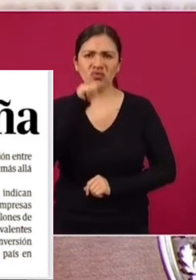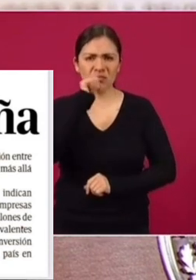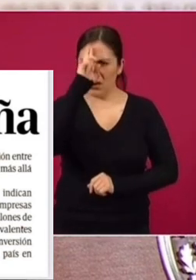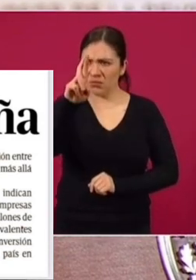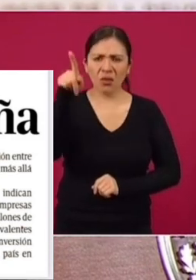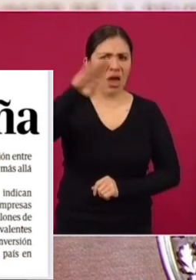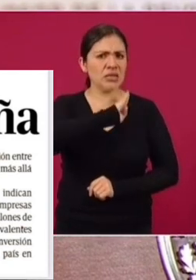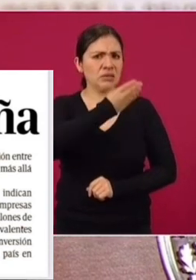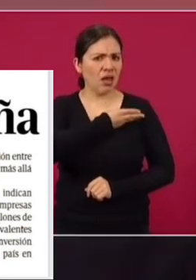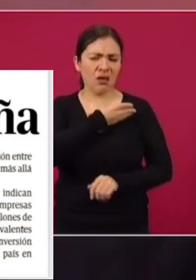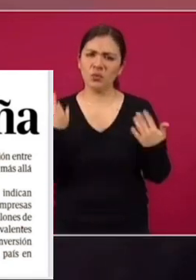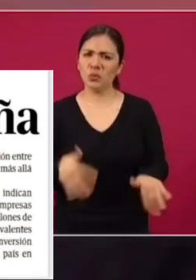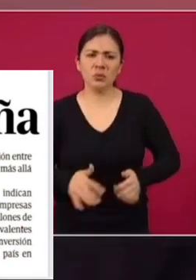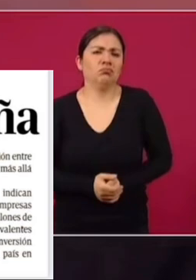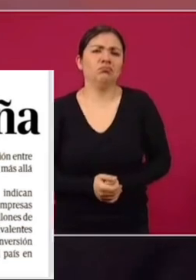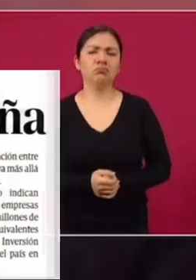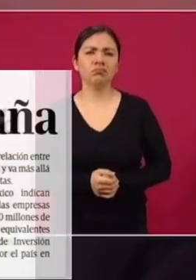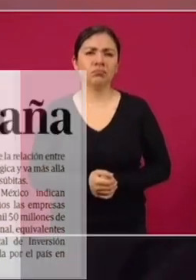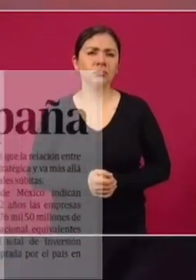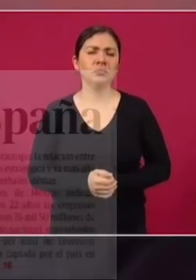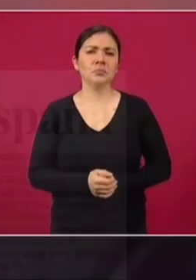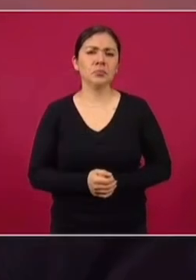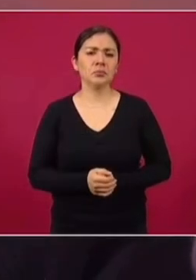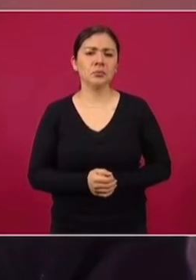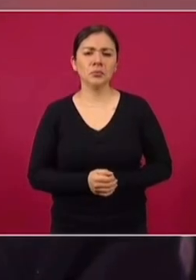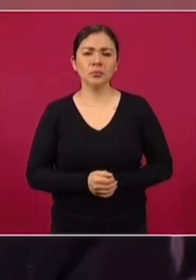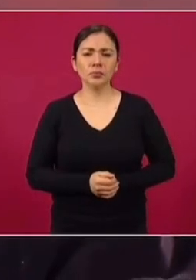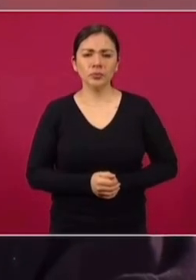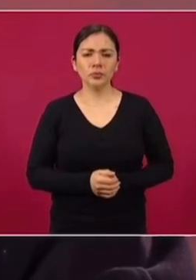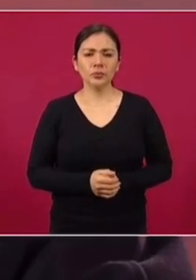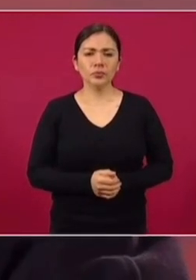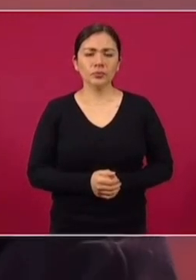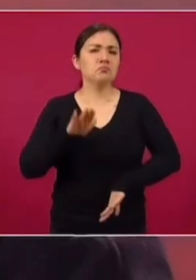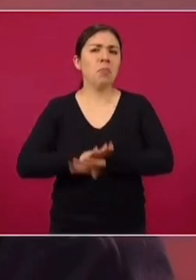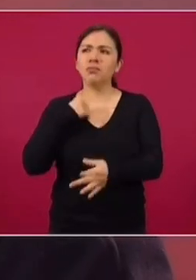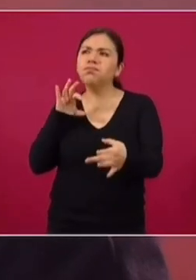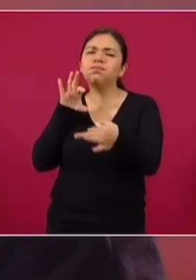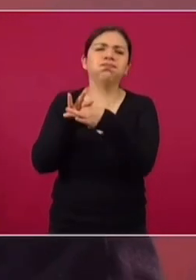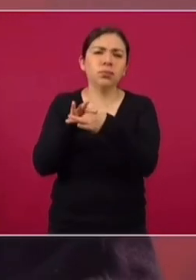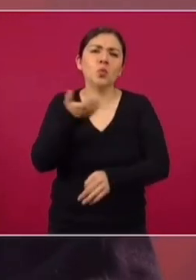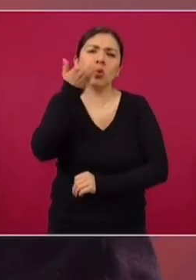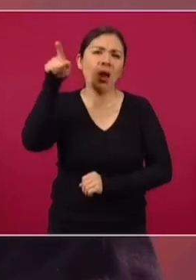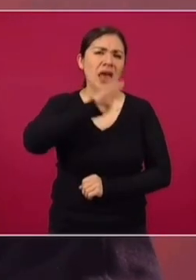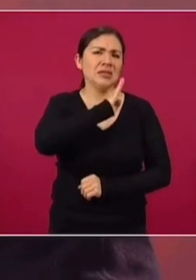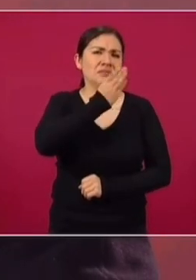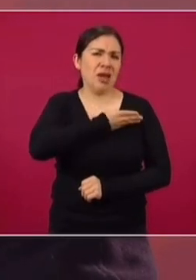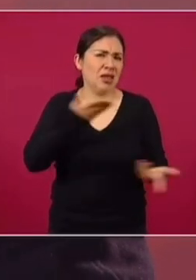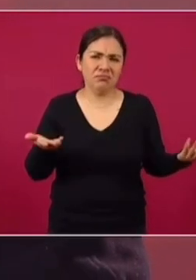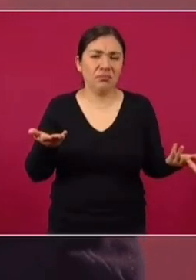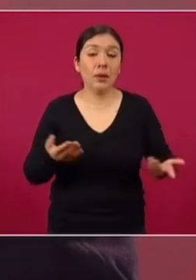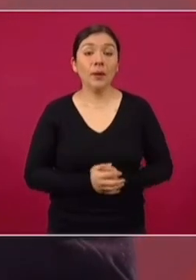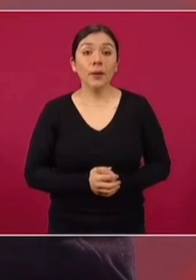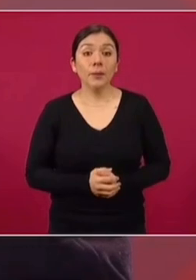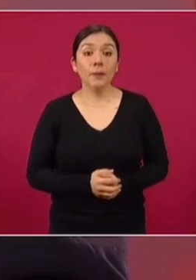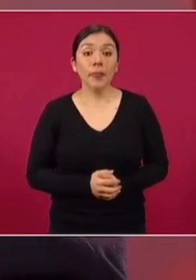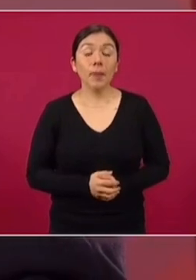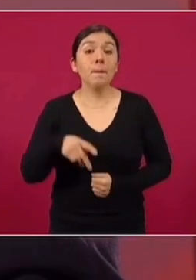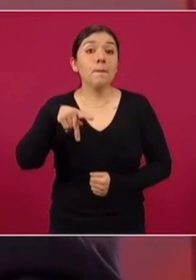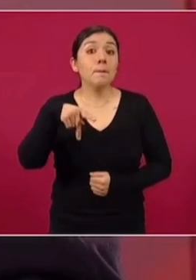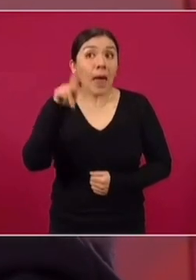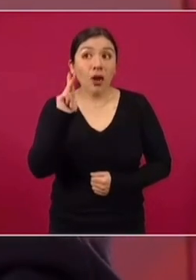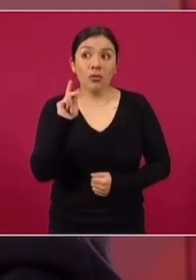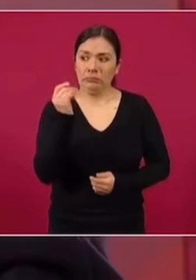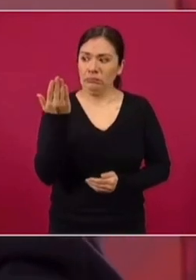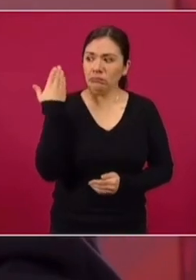respetuosos del pueblo español, tenemos relaciones íntimas con el pueblo de España, pero en los